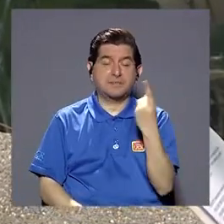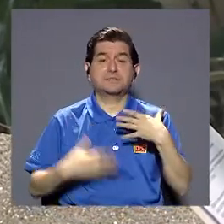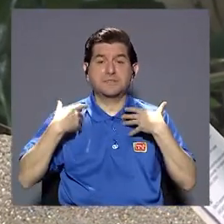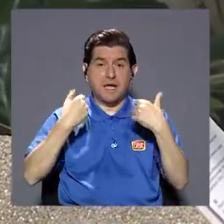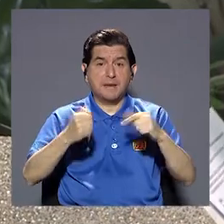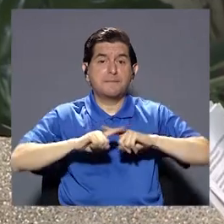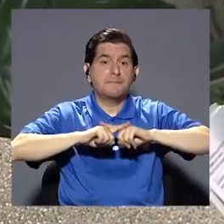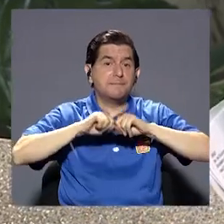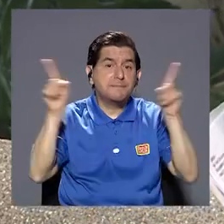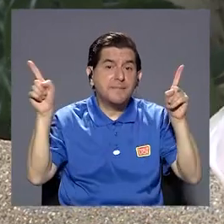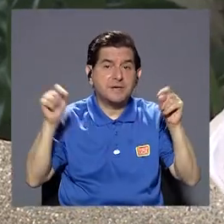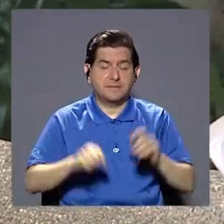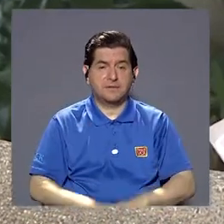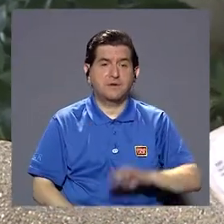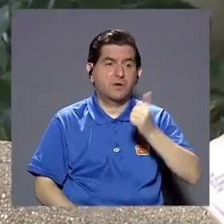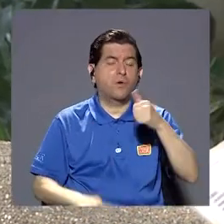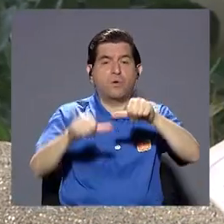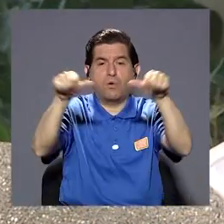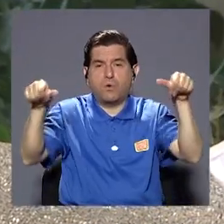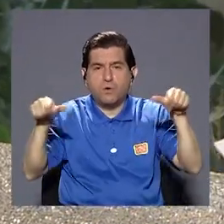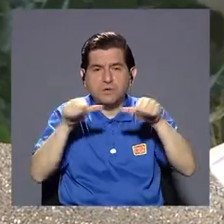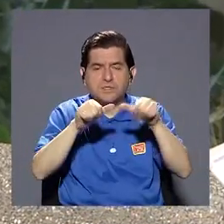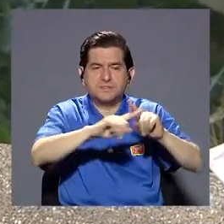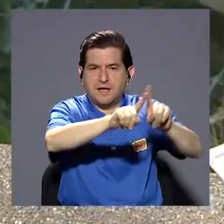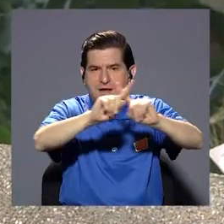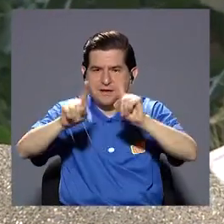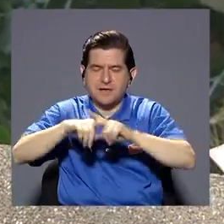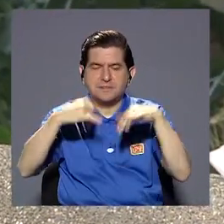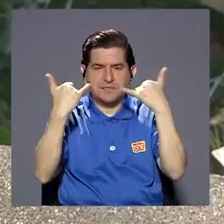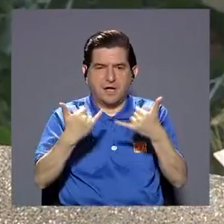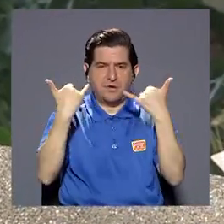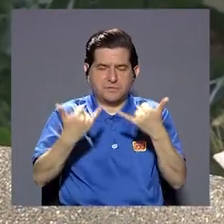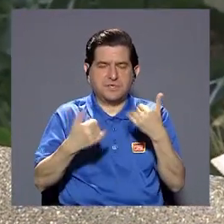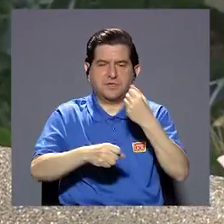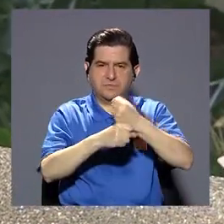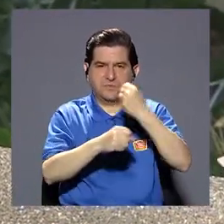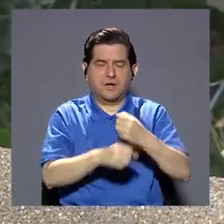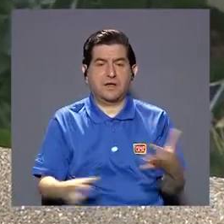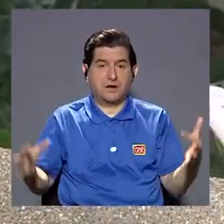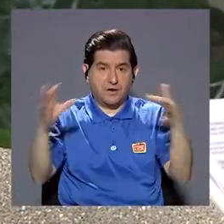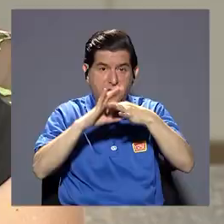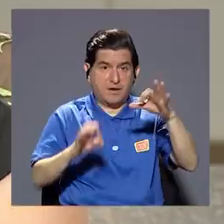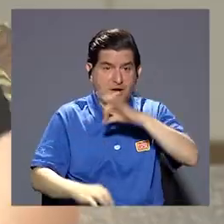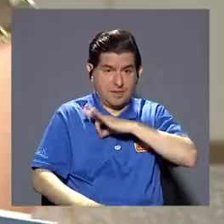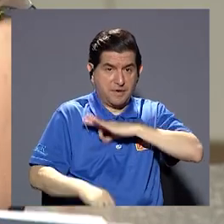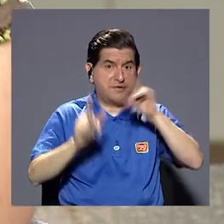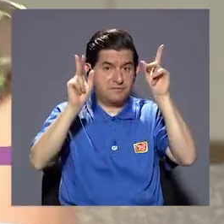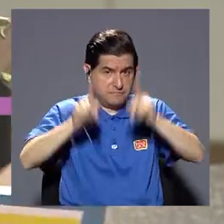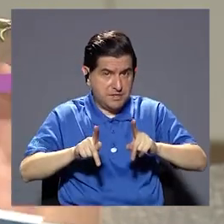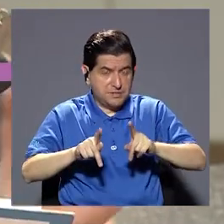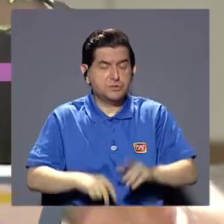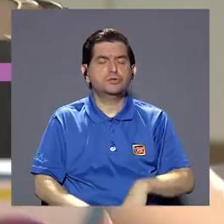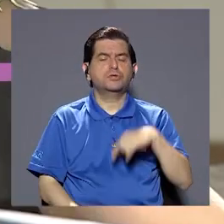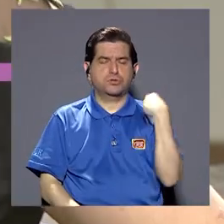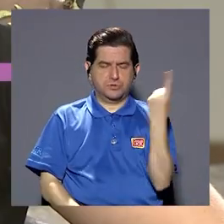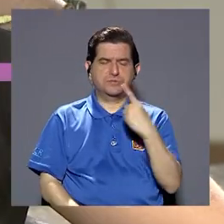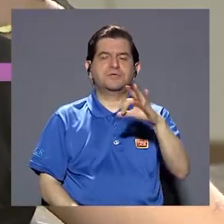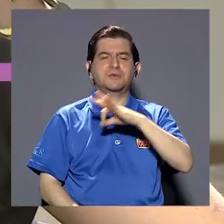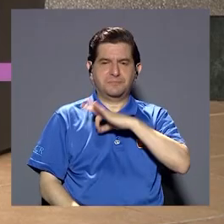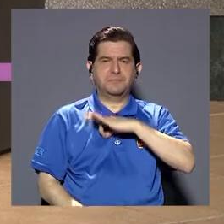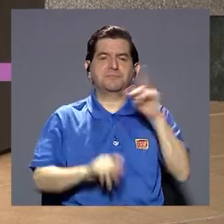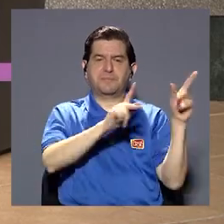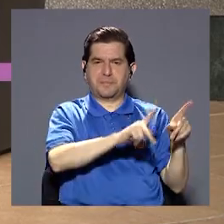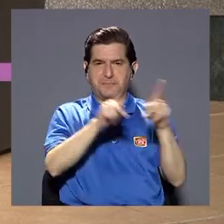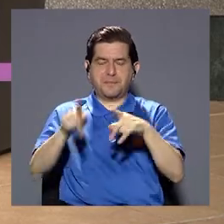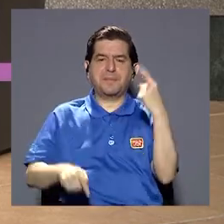hacia o siempre en salud pero hacia otros campos distintos al que estamos actualmente relacionados con el bienestar de la persona por ejemplo